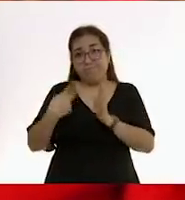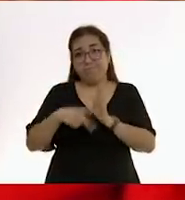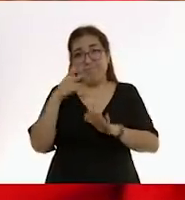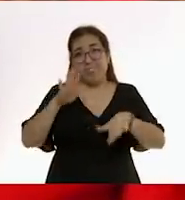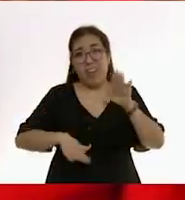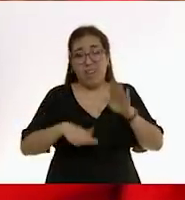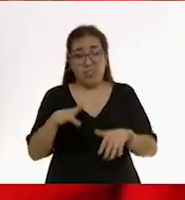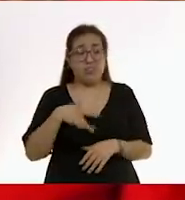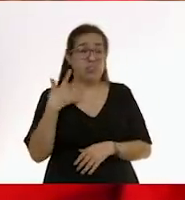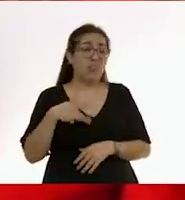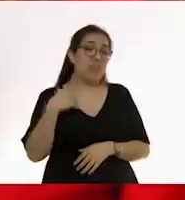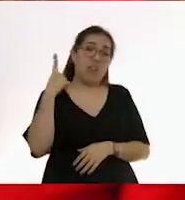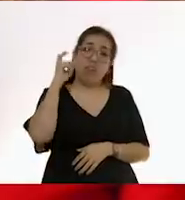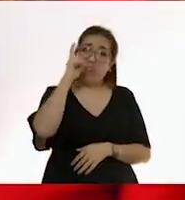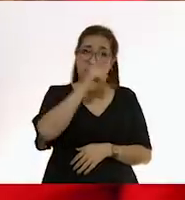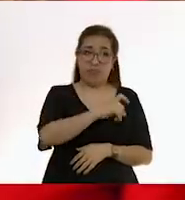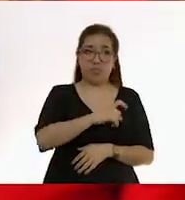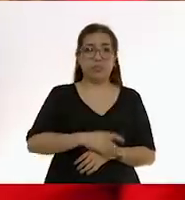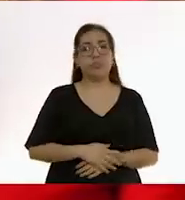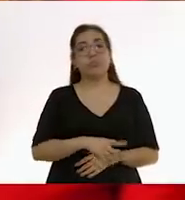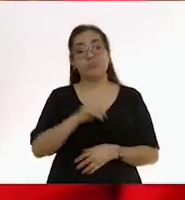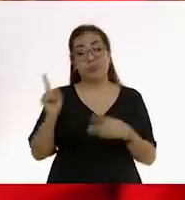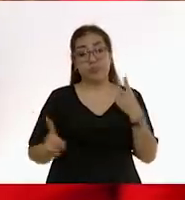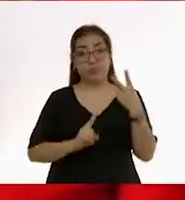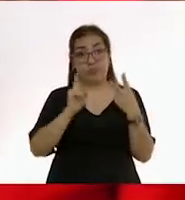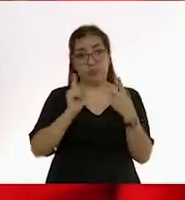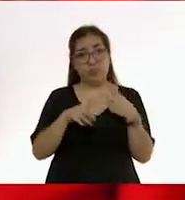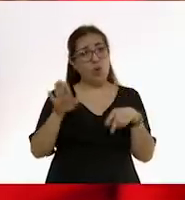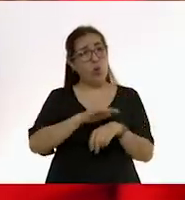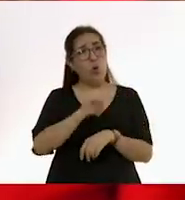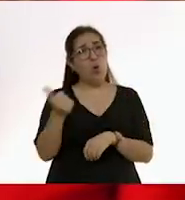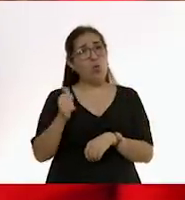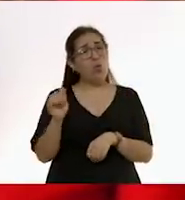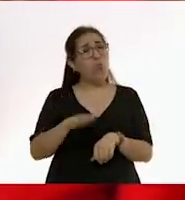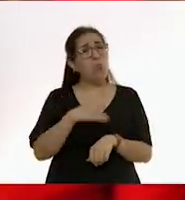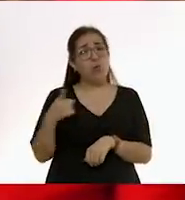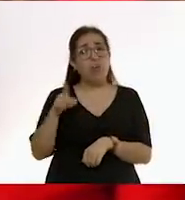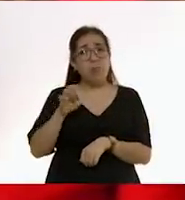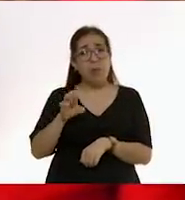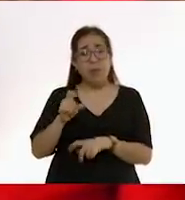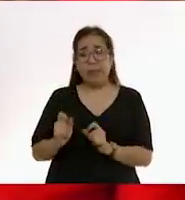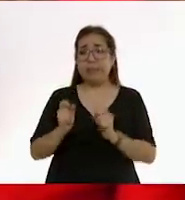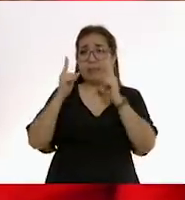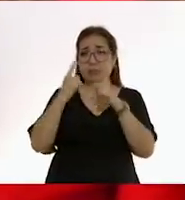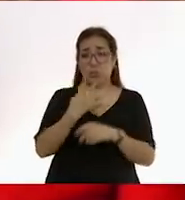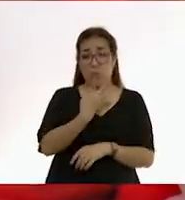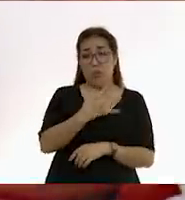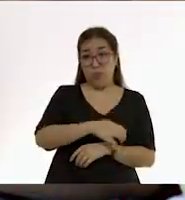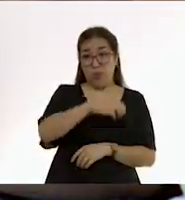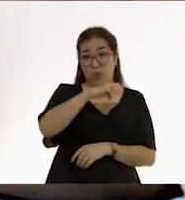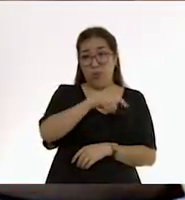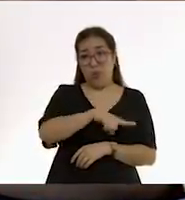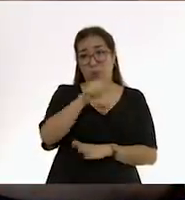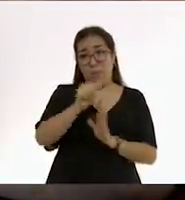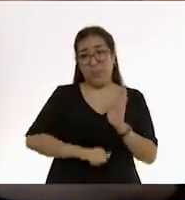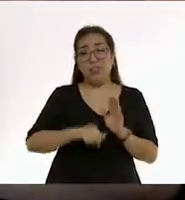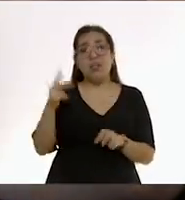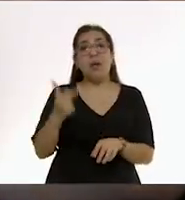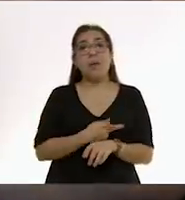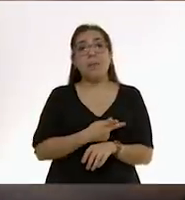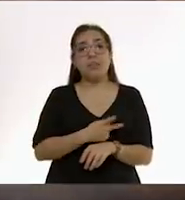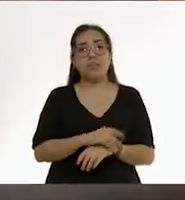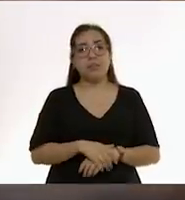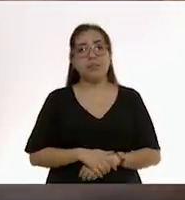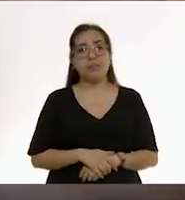a veces sentimos son eternos. El segundo motivo por el que los bebés se despiertan, sobre todo los primeros cuatro meses, es lo que se llama